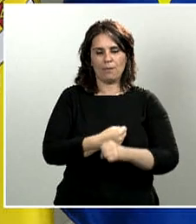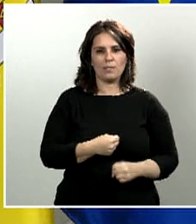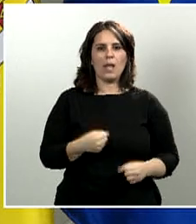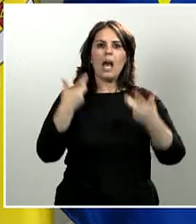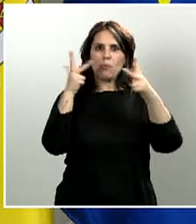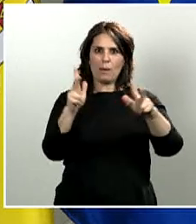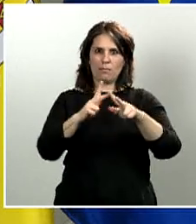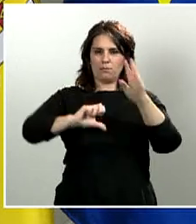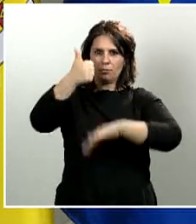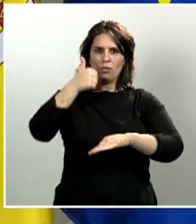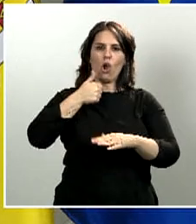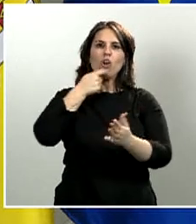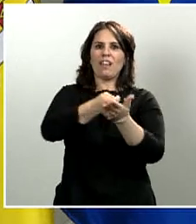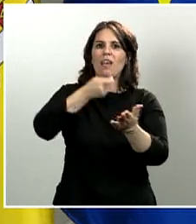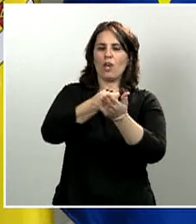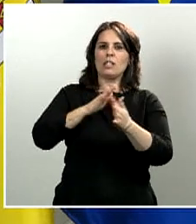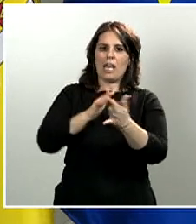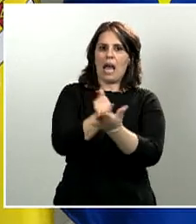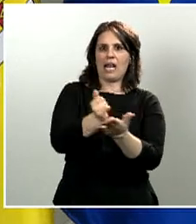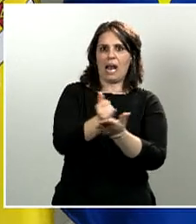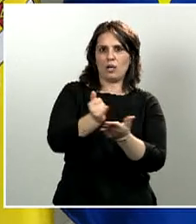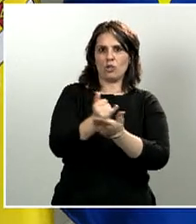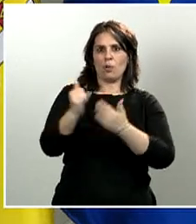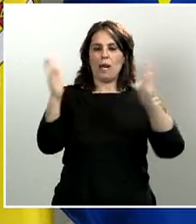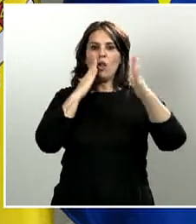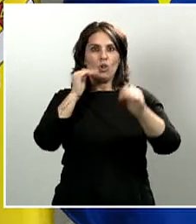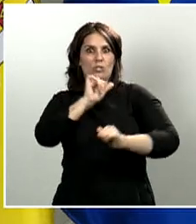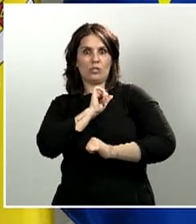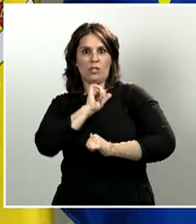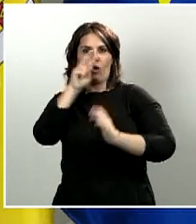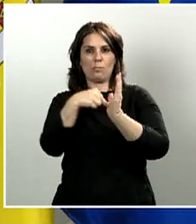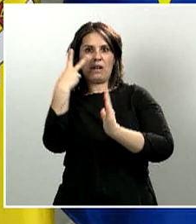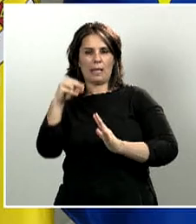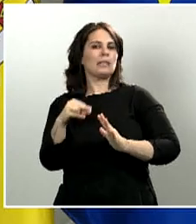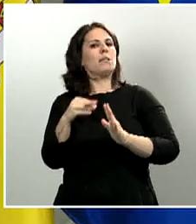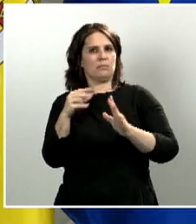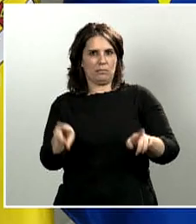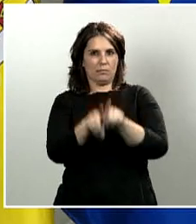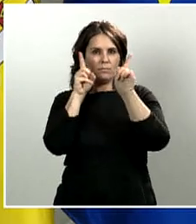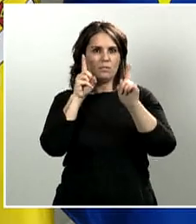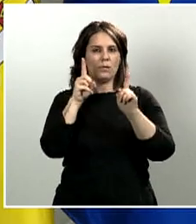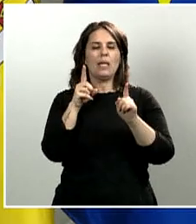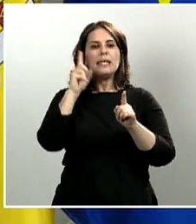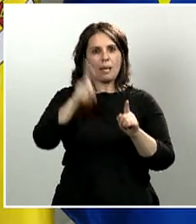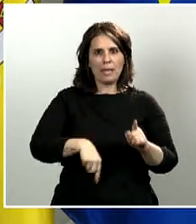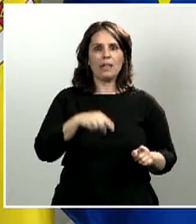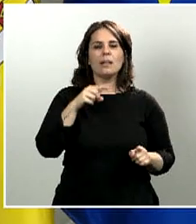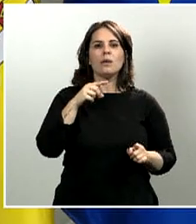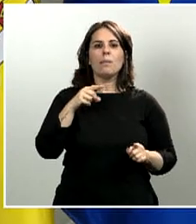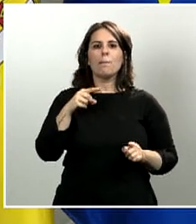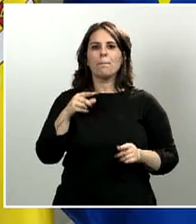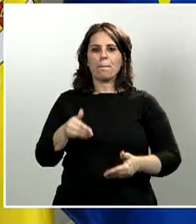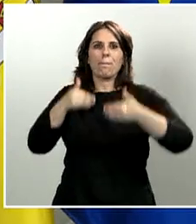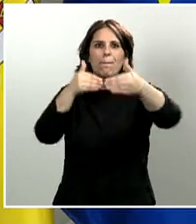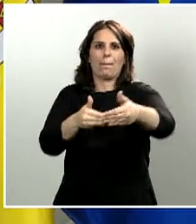trabajadores agrarios durante los periodos de inactividad durante 2020 y se simplifica también el procedimiento para el aplazamiento de deudas de la